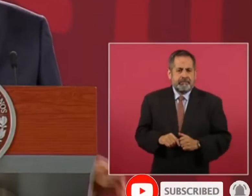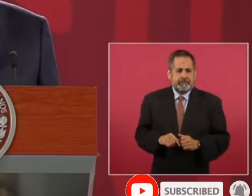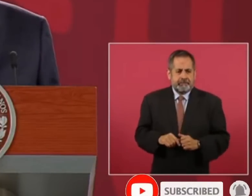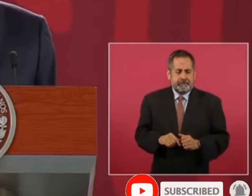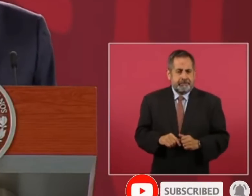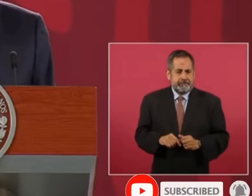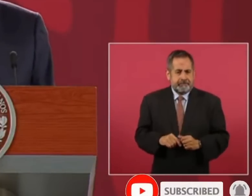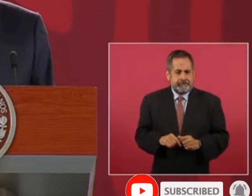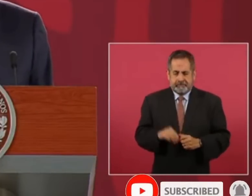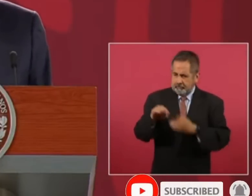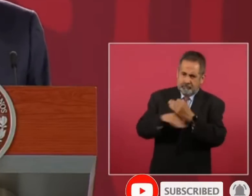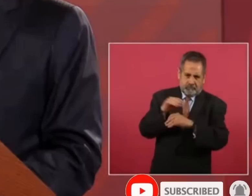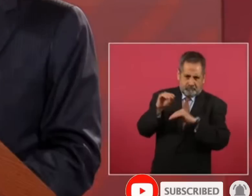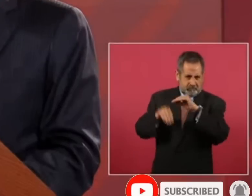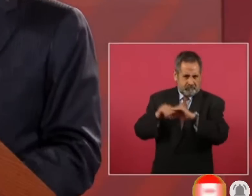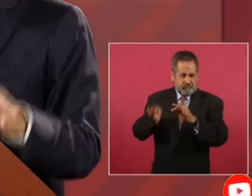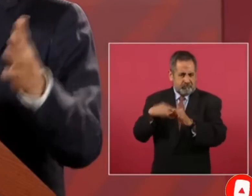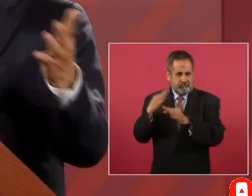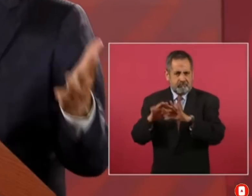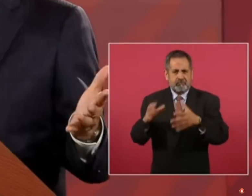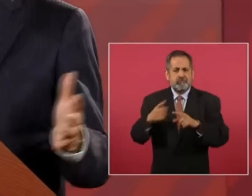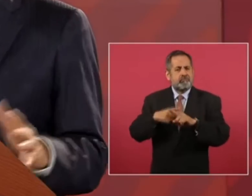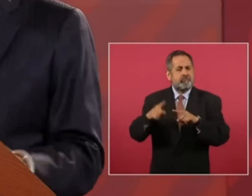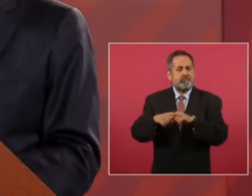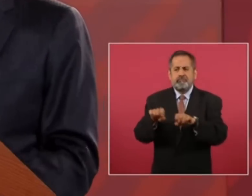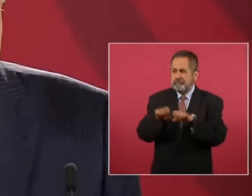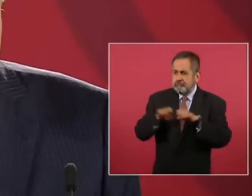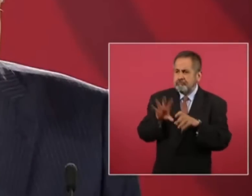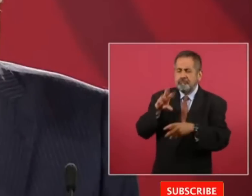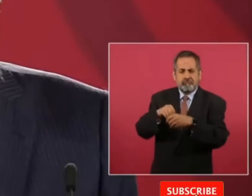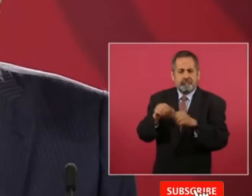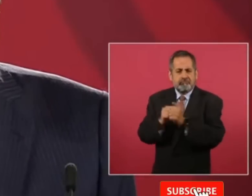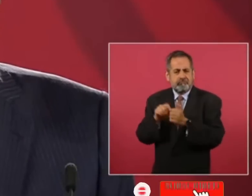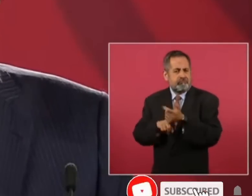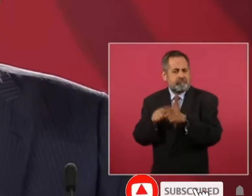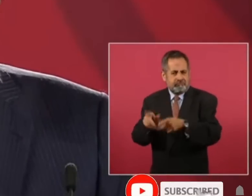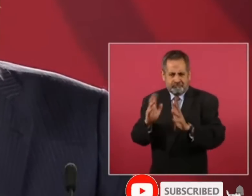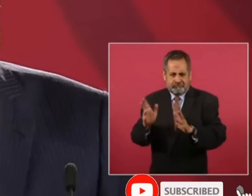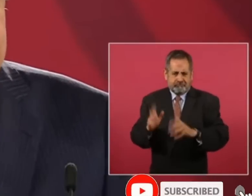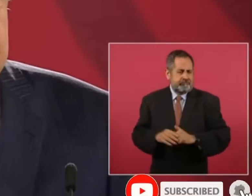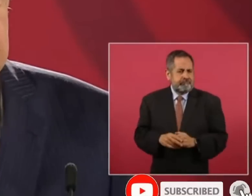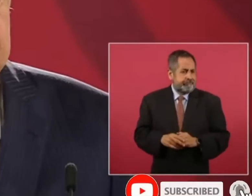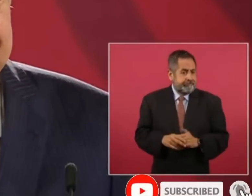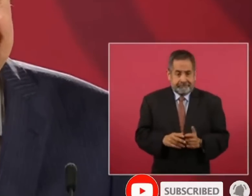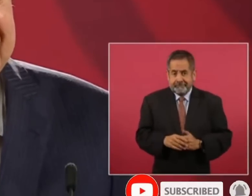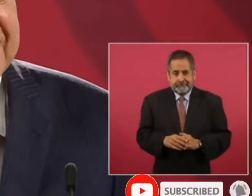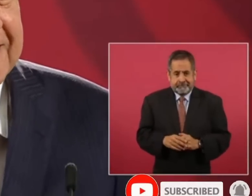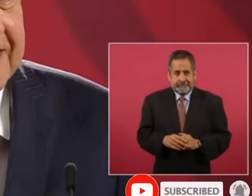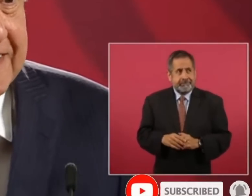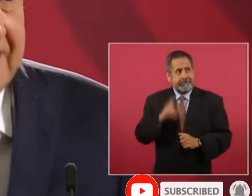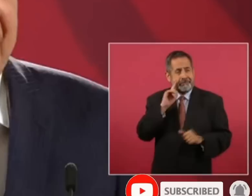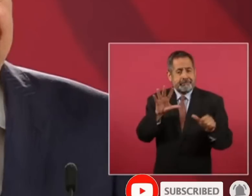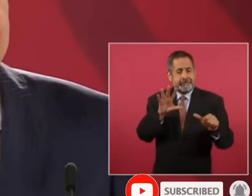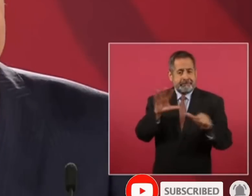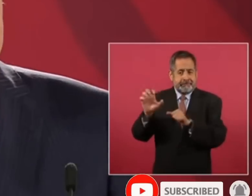todas todos los equipos en 600